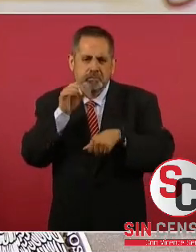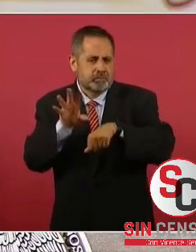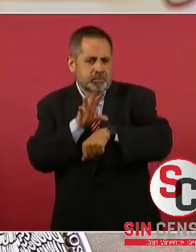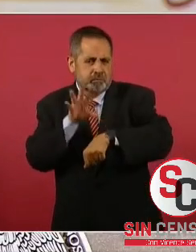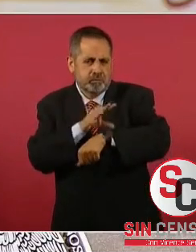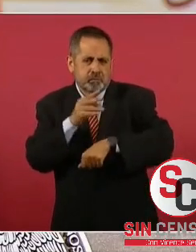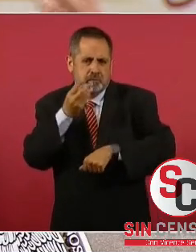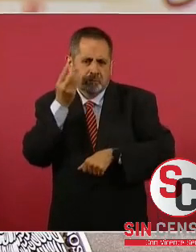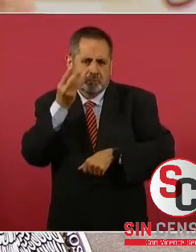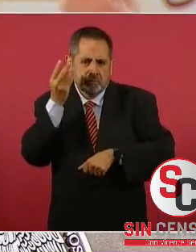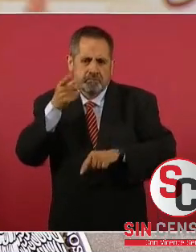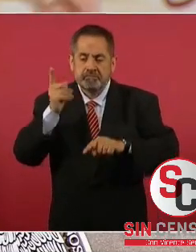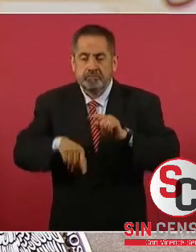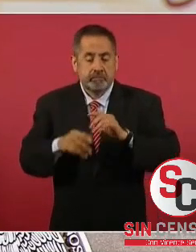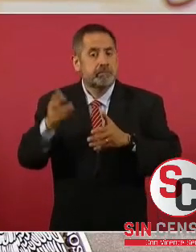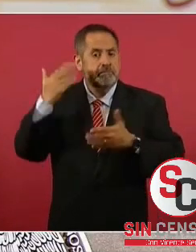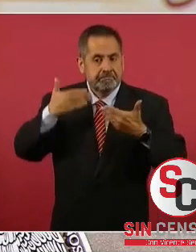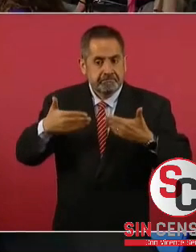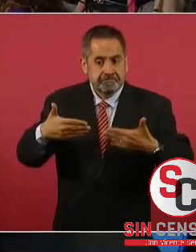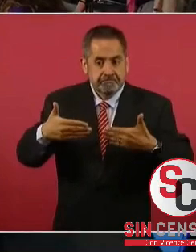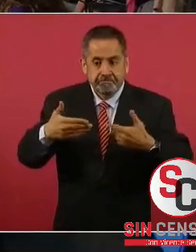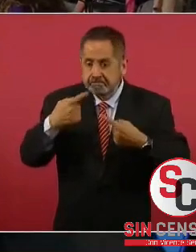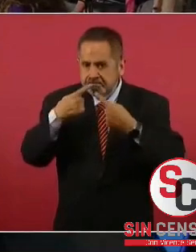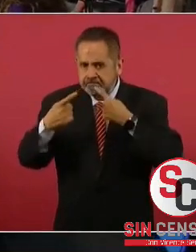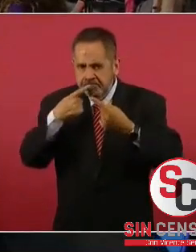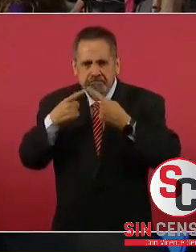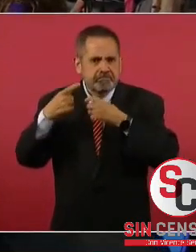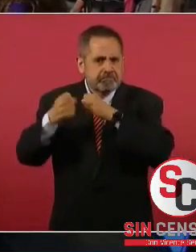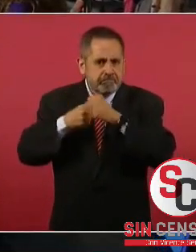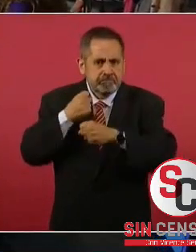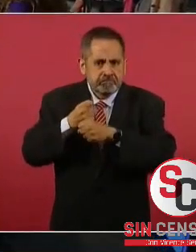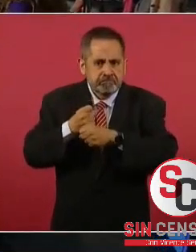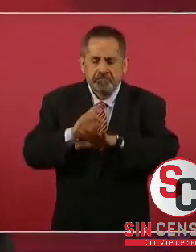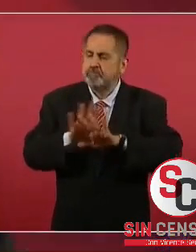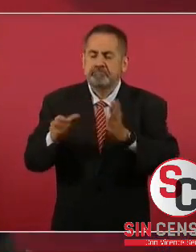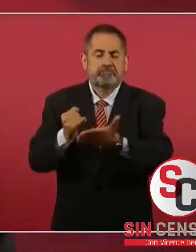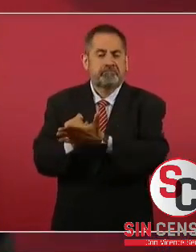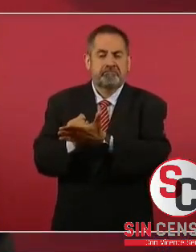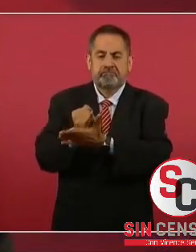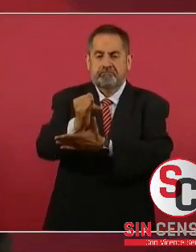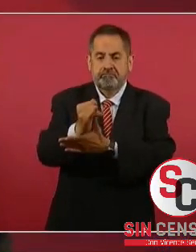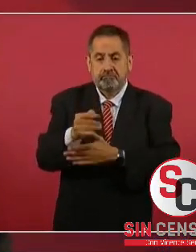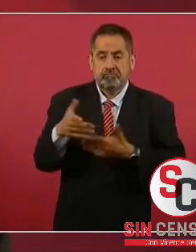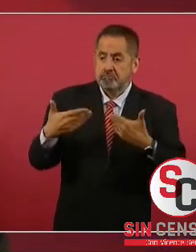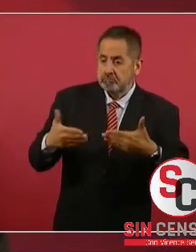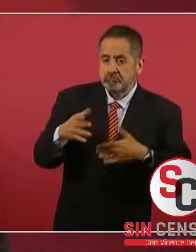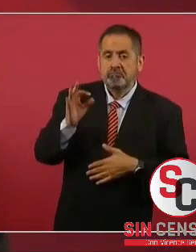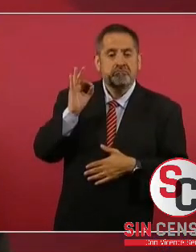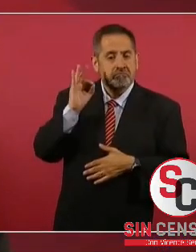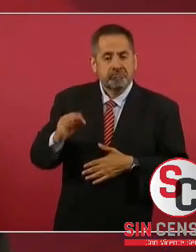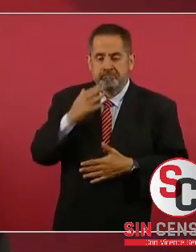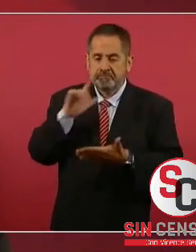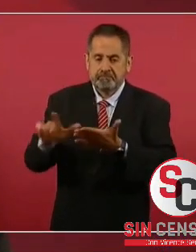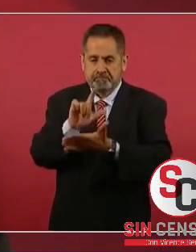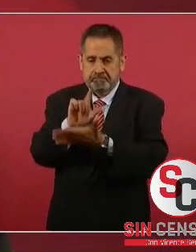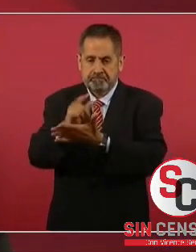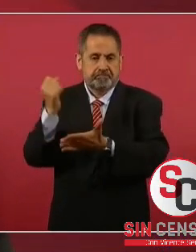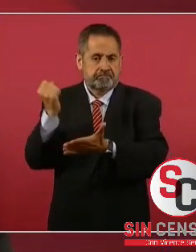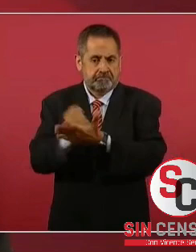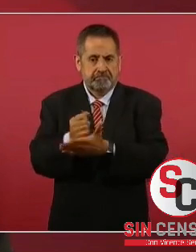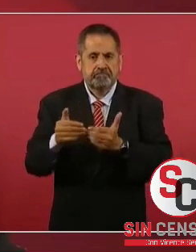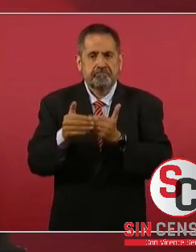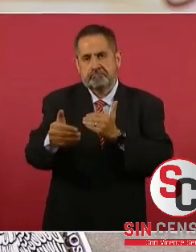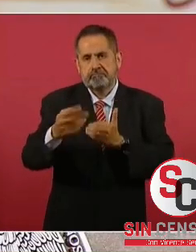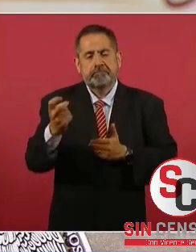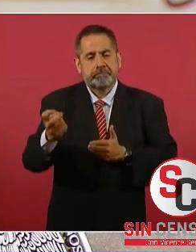esto ya lo tenía Panamá en discusión durante varios años, pero finalmente tomaron la decisión de ir hacia adelante.